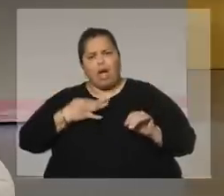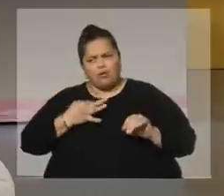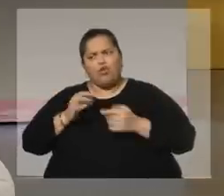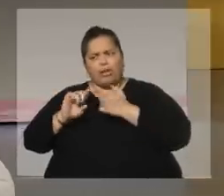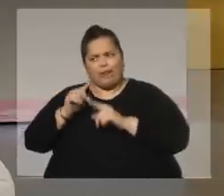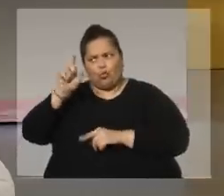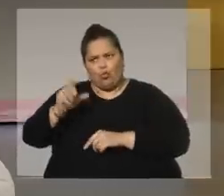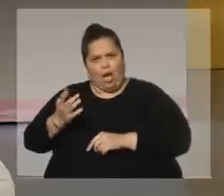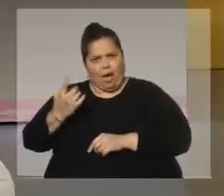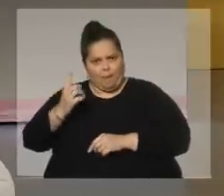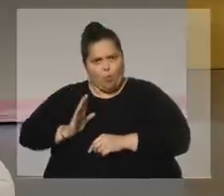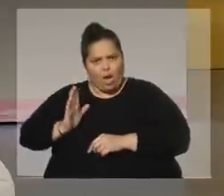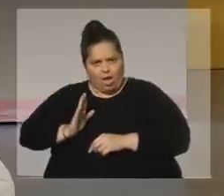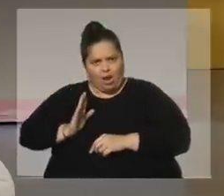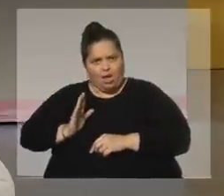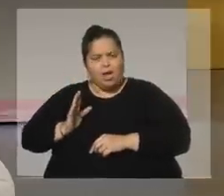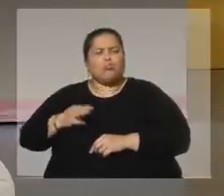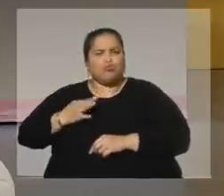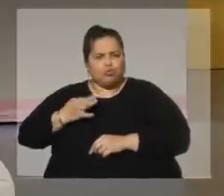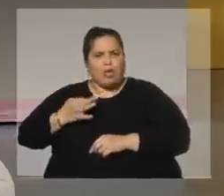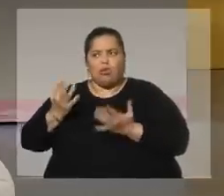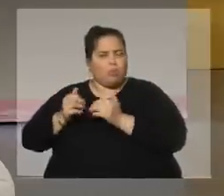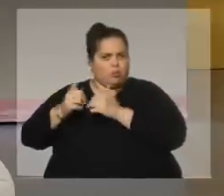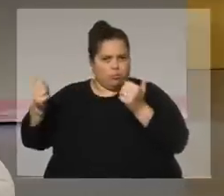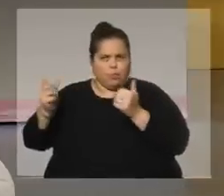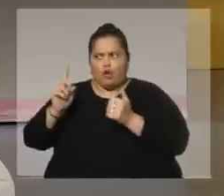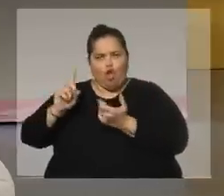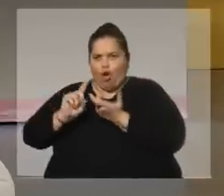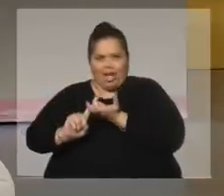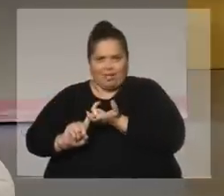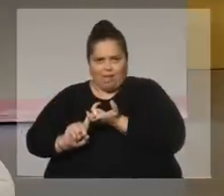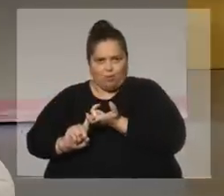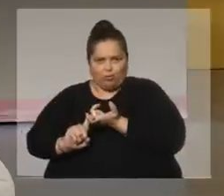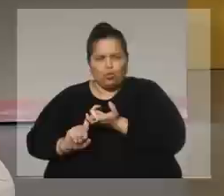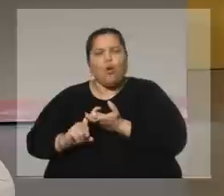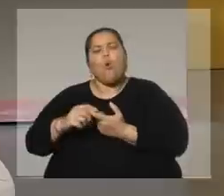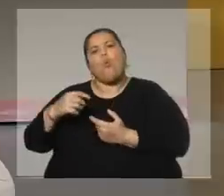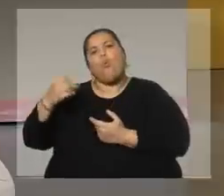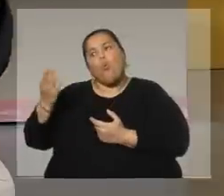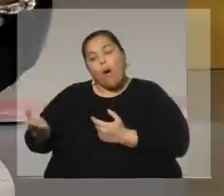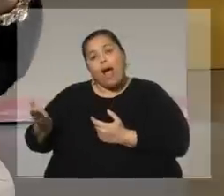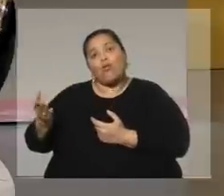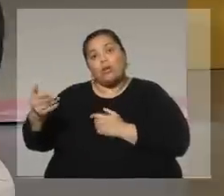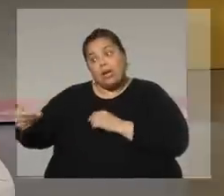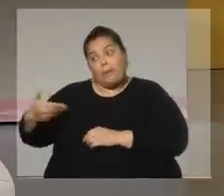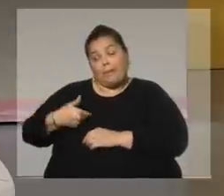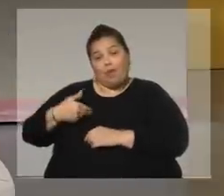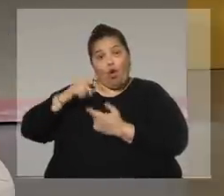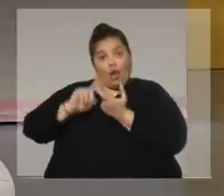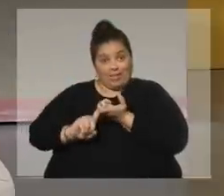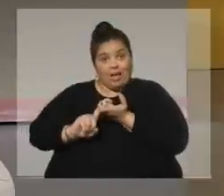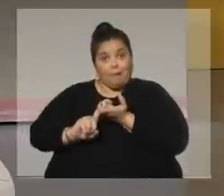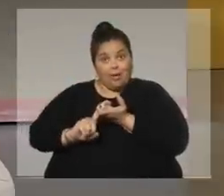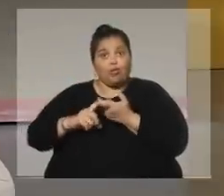Y después, directamente, yo no me casé con ella porque en un momento dado, cuando ella me pedía el casamiento, le dije,